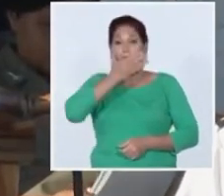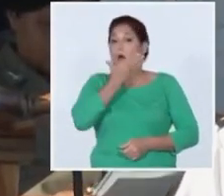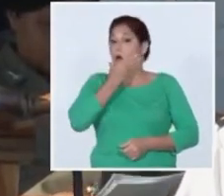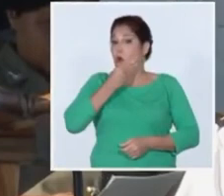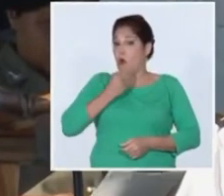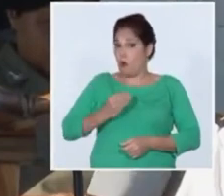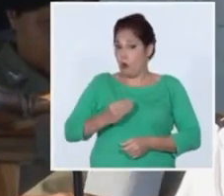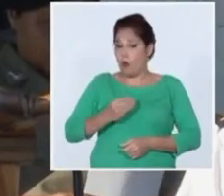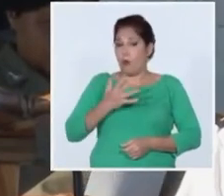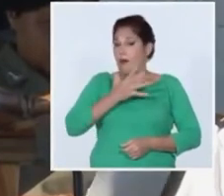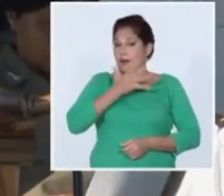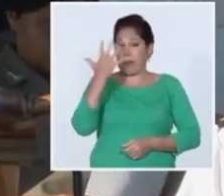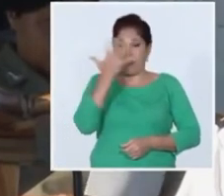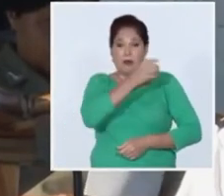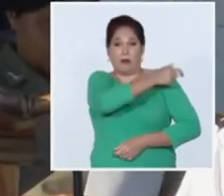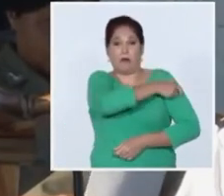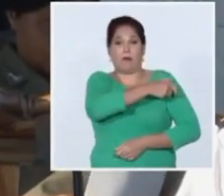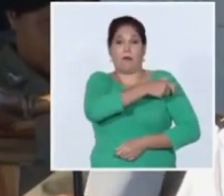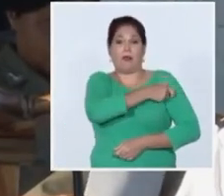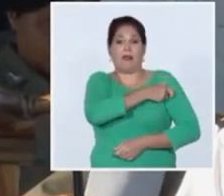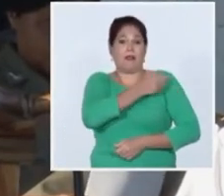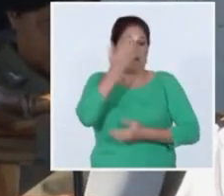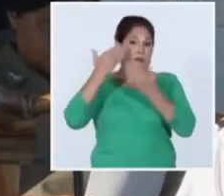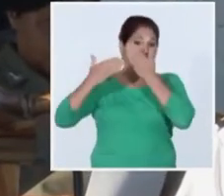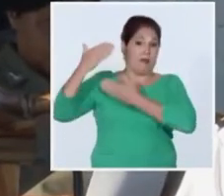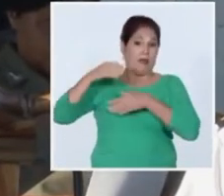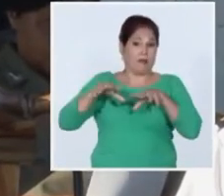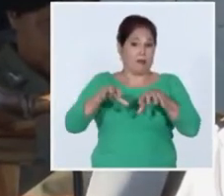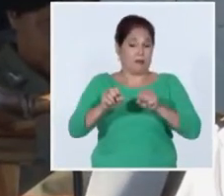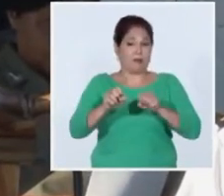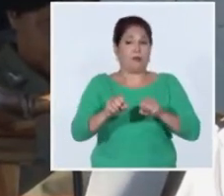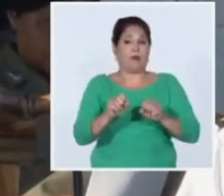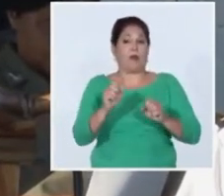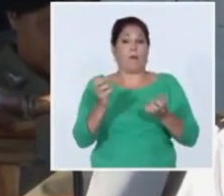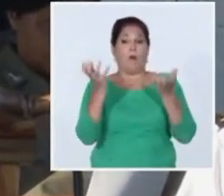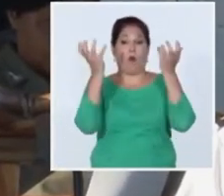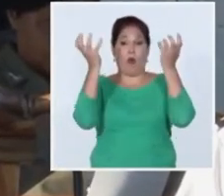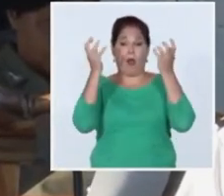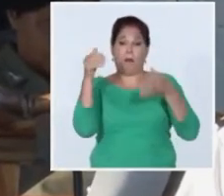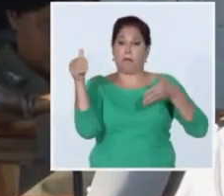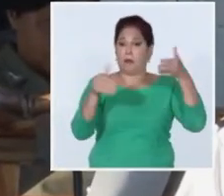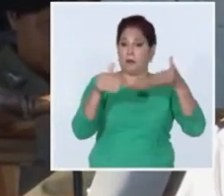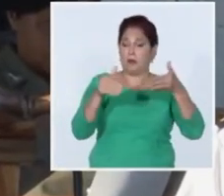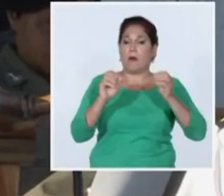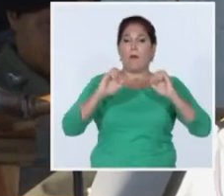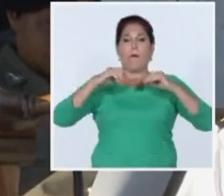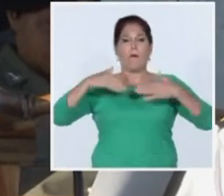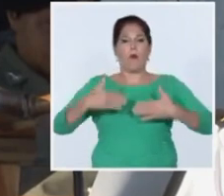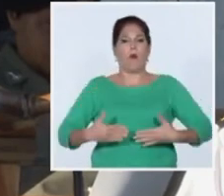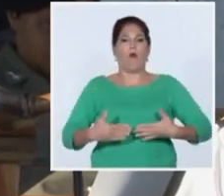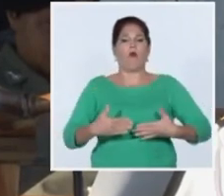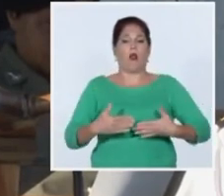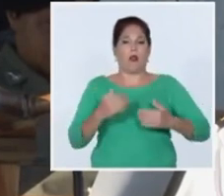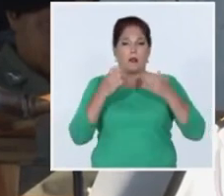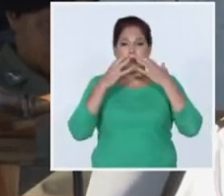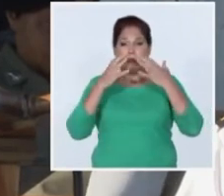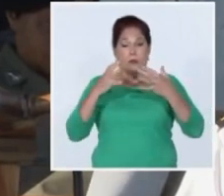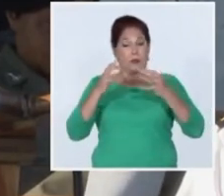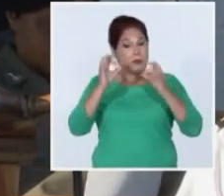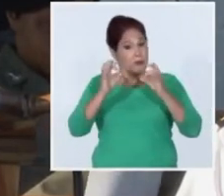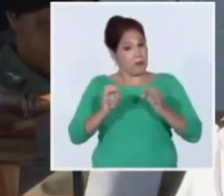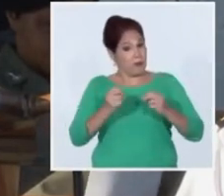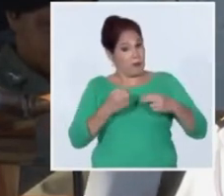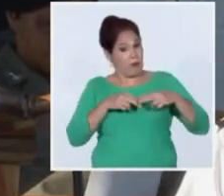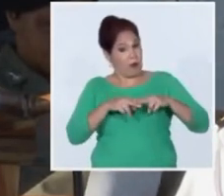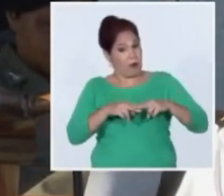dirección del movimiento 26 de julio pusieron en acto la moral de toda la Cuba revolucionaria con esa heroica